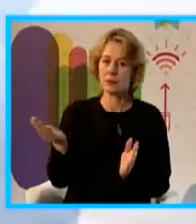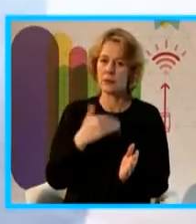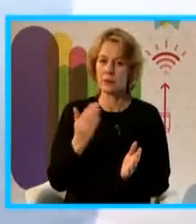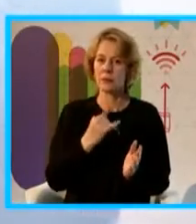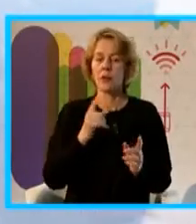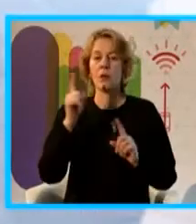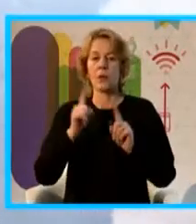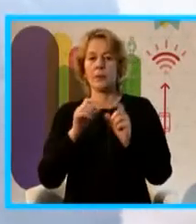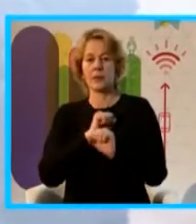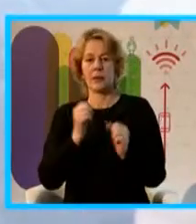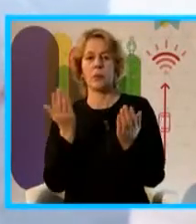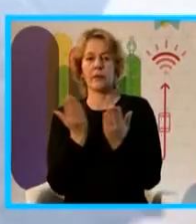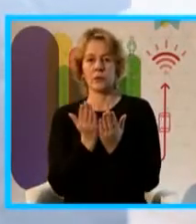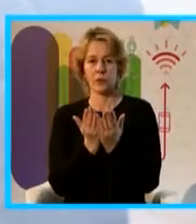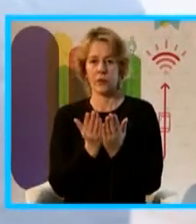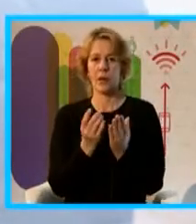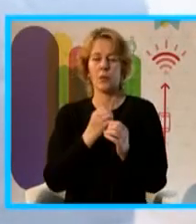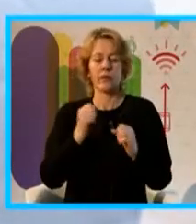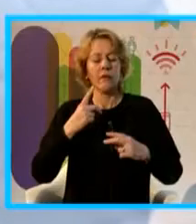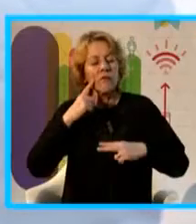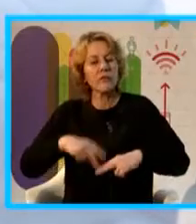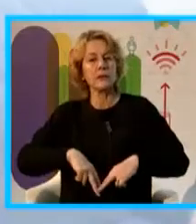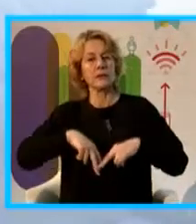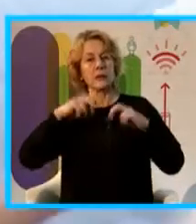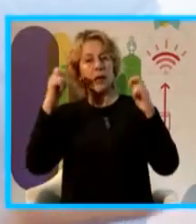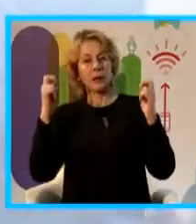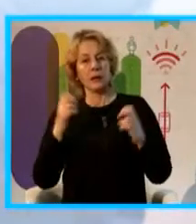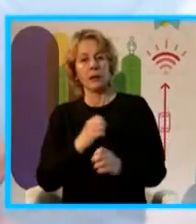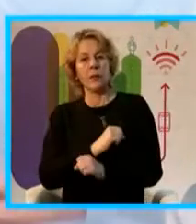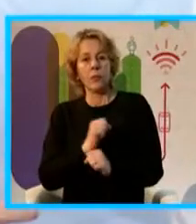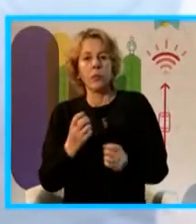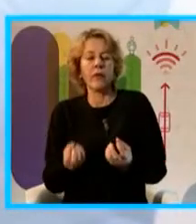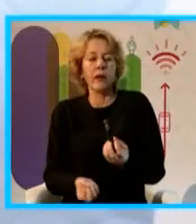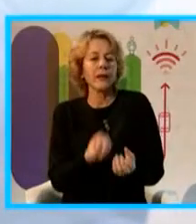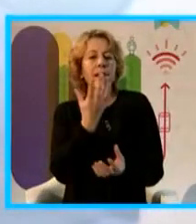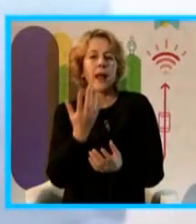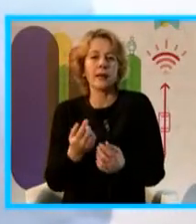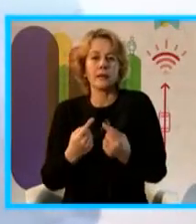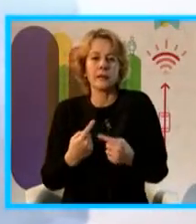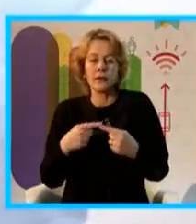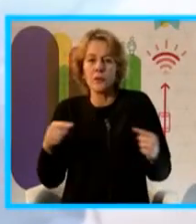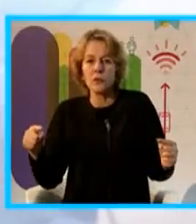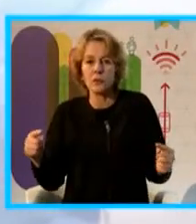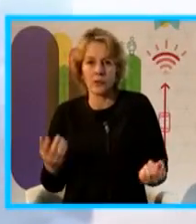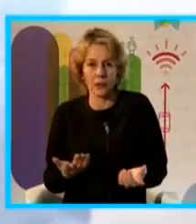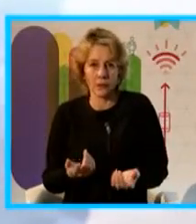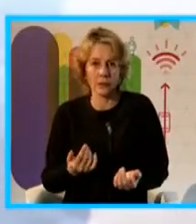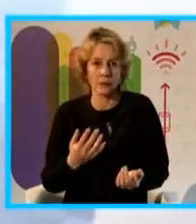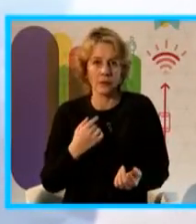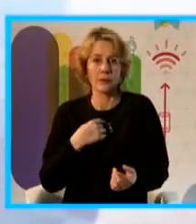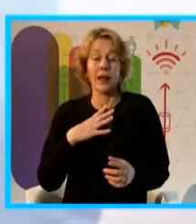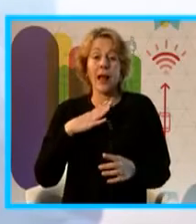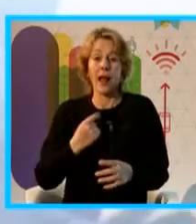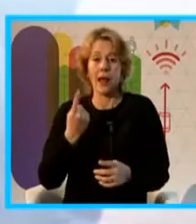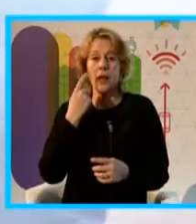universidad pueda investigar con ellos, para que podamos crear lo que se necesite, tener un observatorio